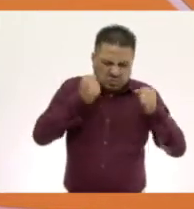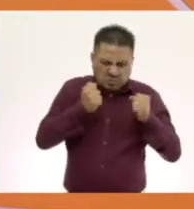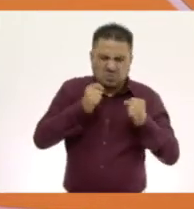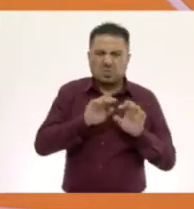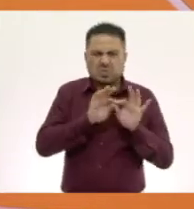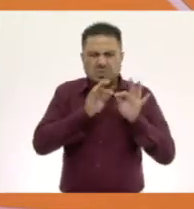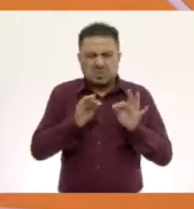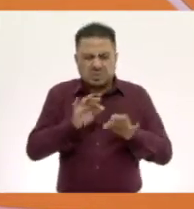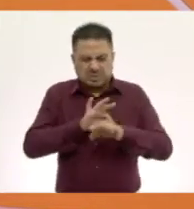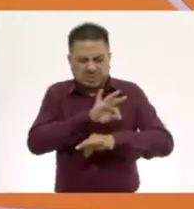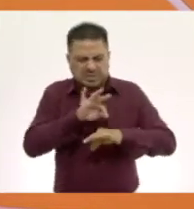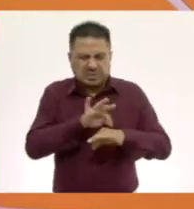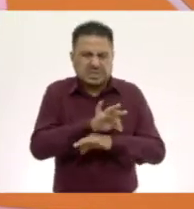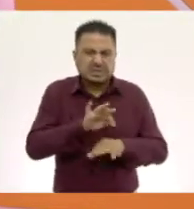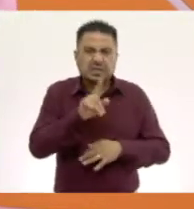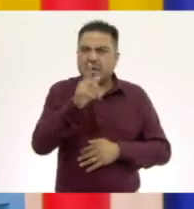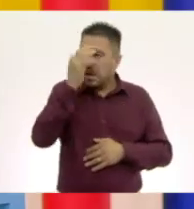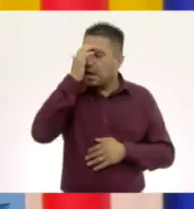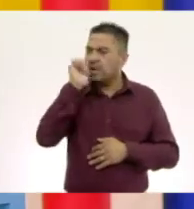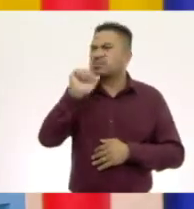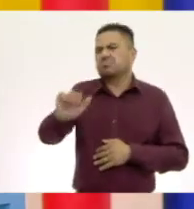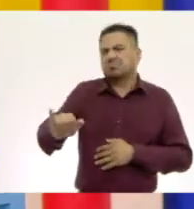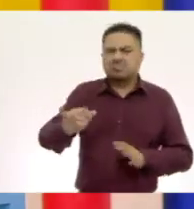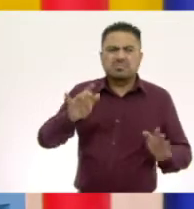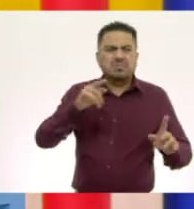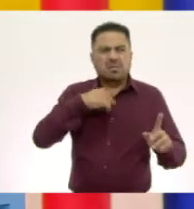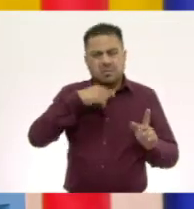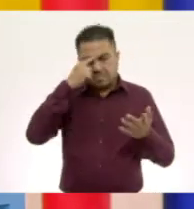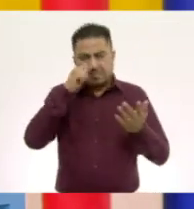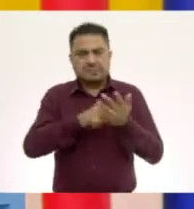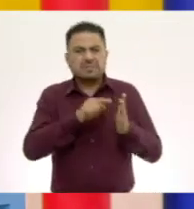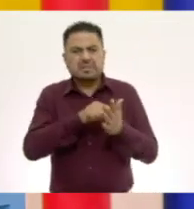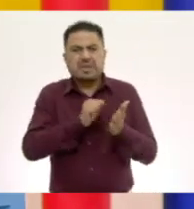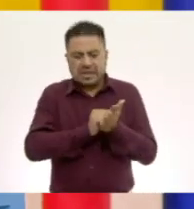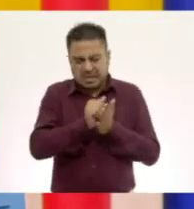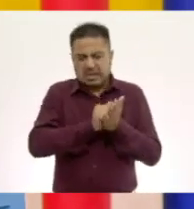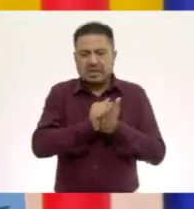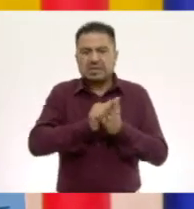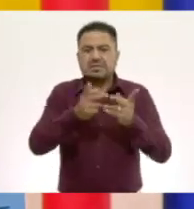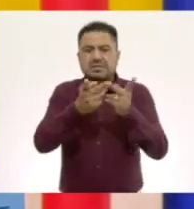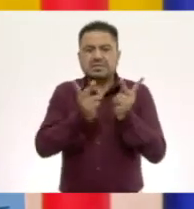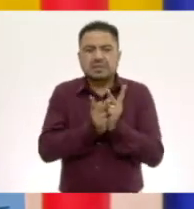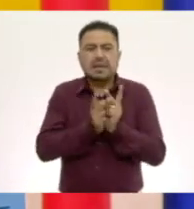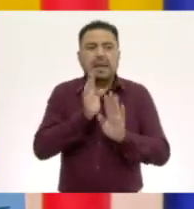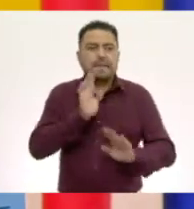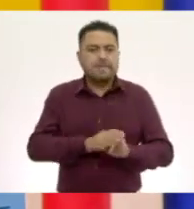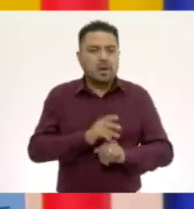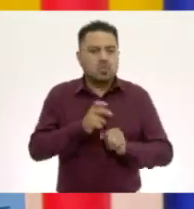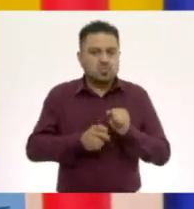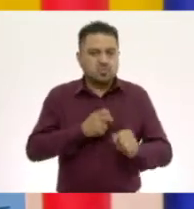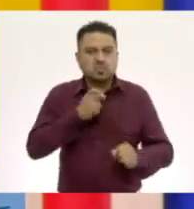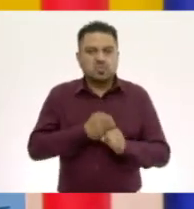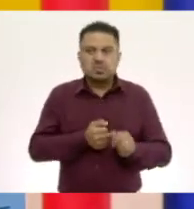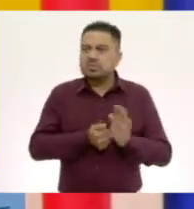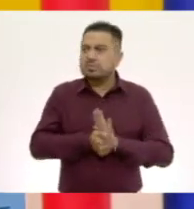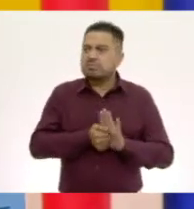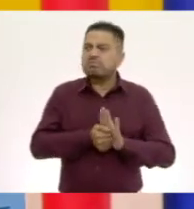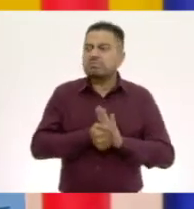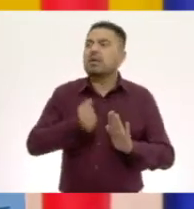¿Observas algo rasposo, Ale? Sí, este par de esponjas para lavar trastes son bastante rugosas.